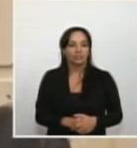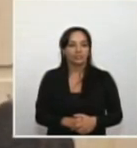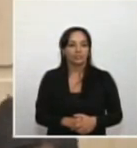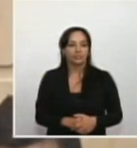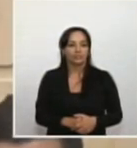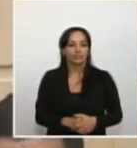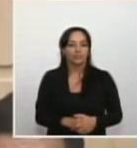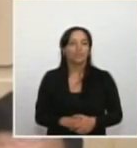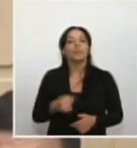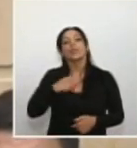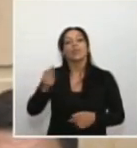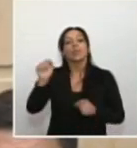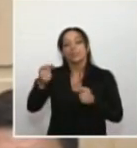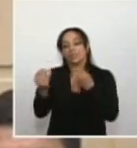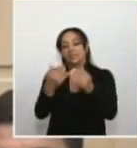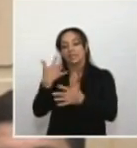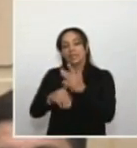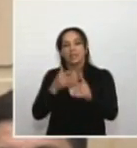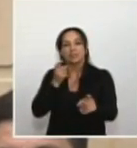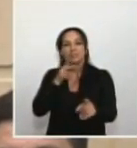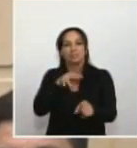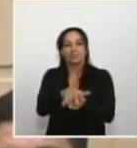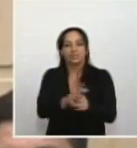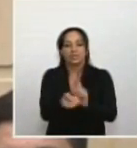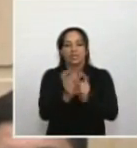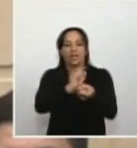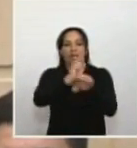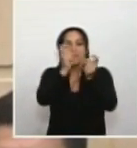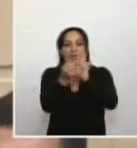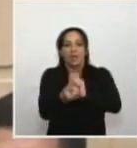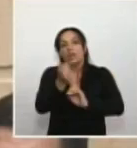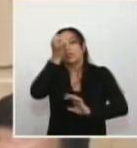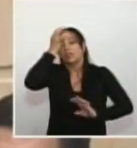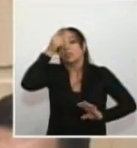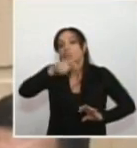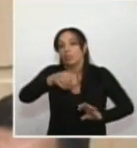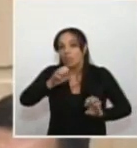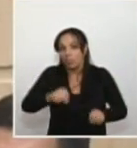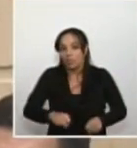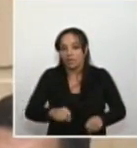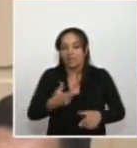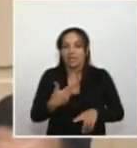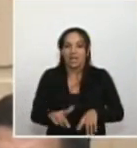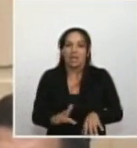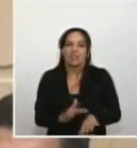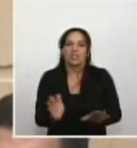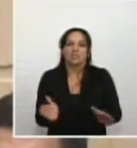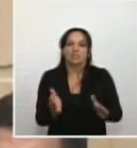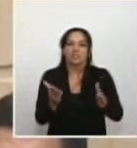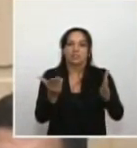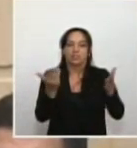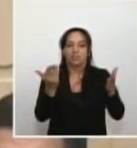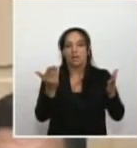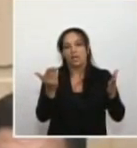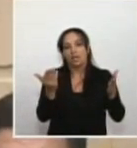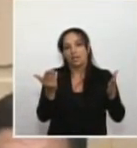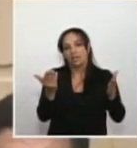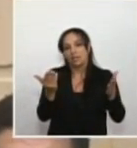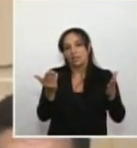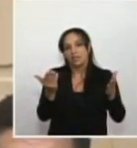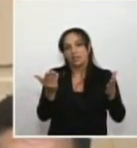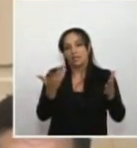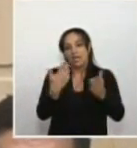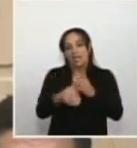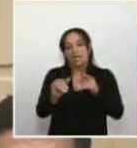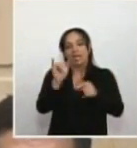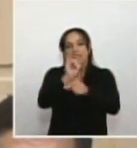den lugar a una reforma que puede propiciar un envilecimiento de una